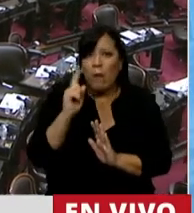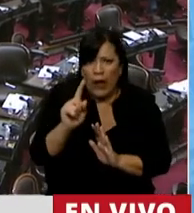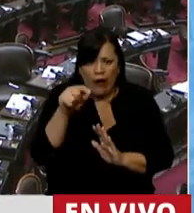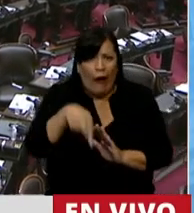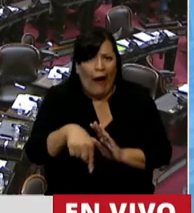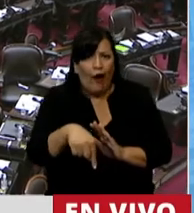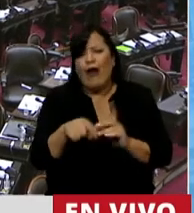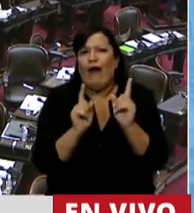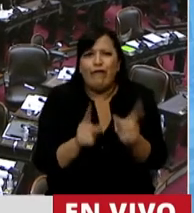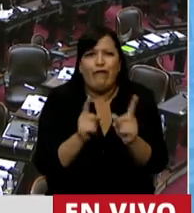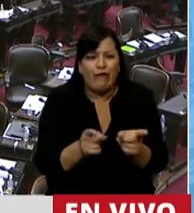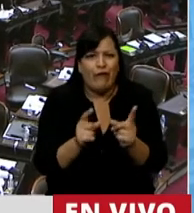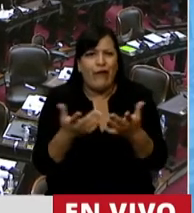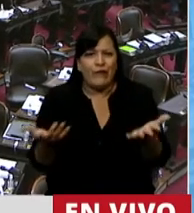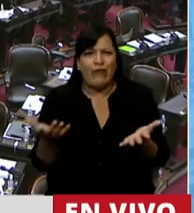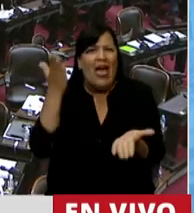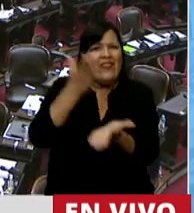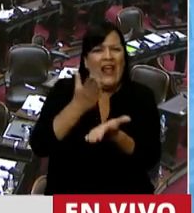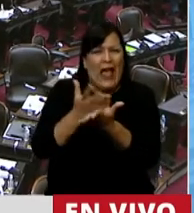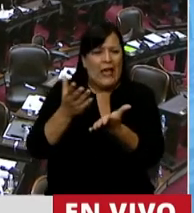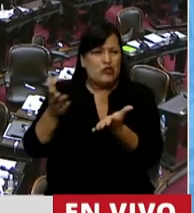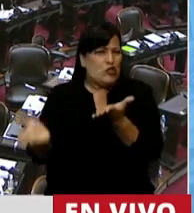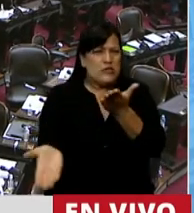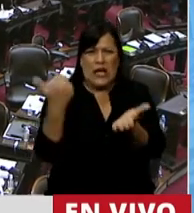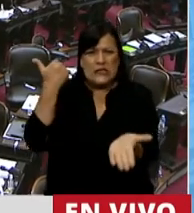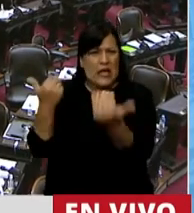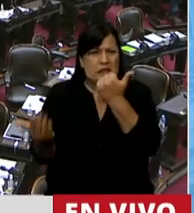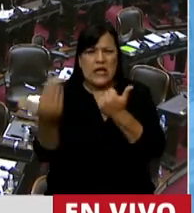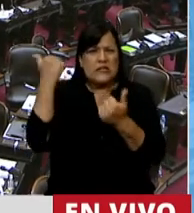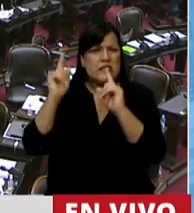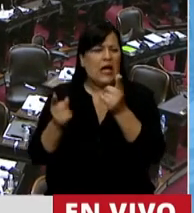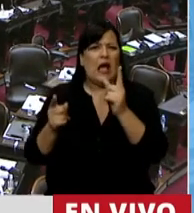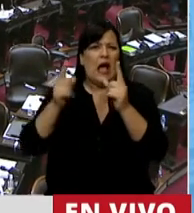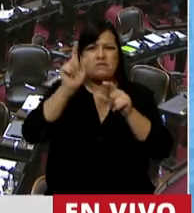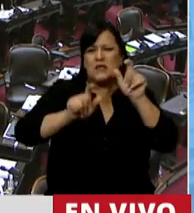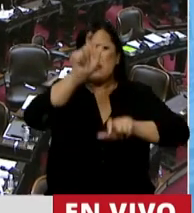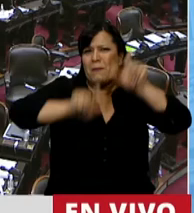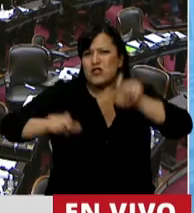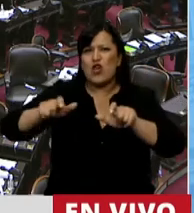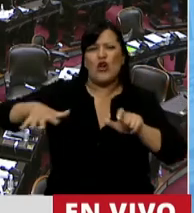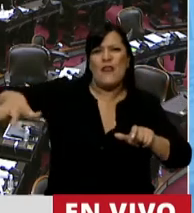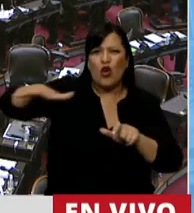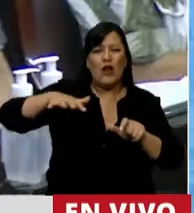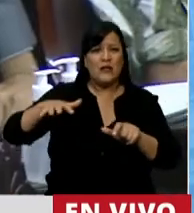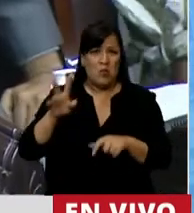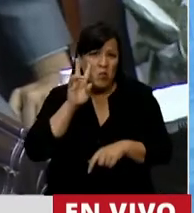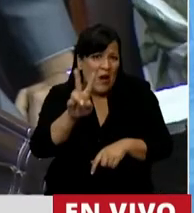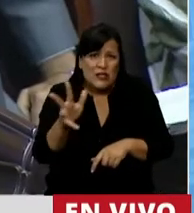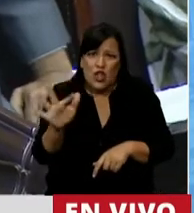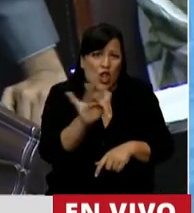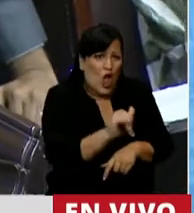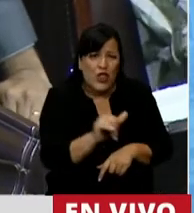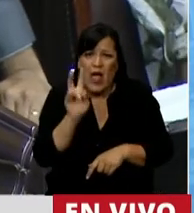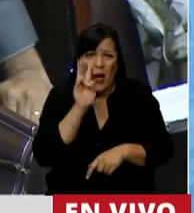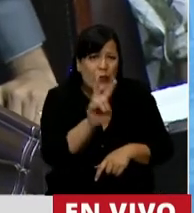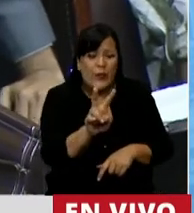siguen avasallando los derechos individuales y colectivos cuando todos los días vemos como